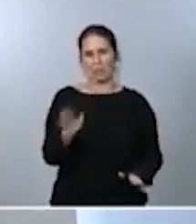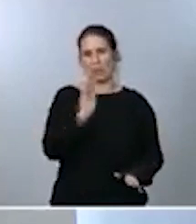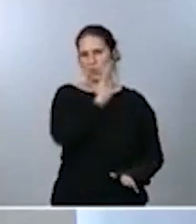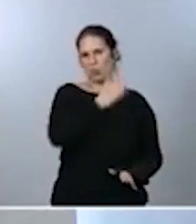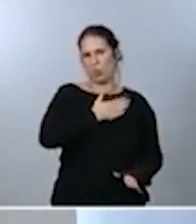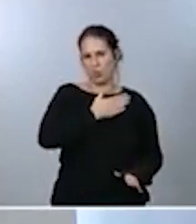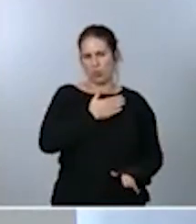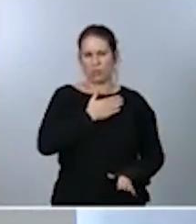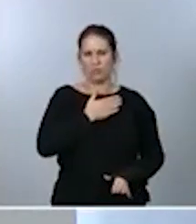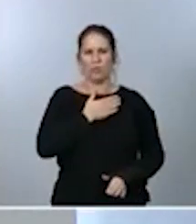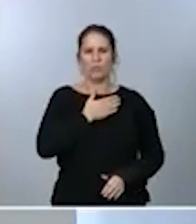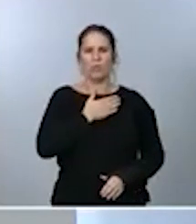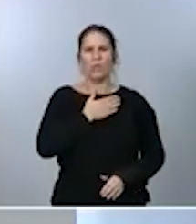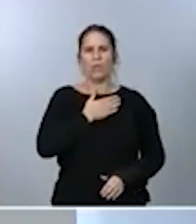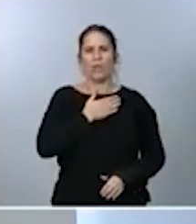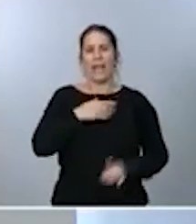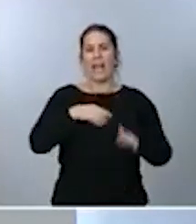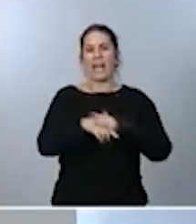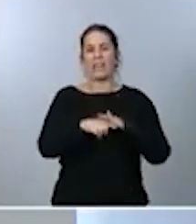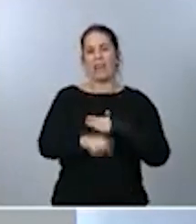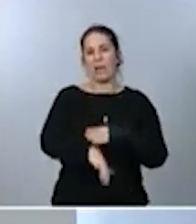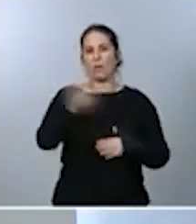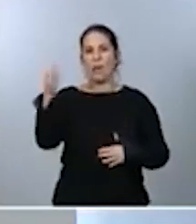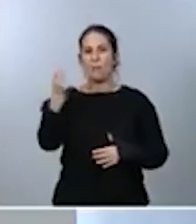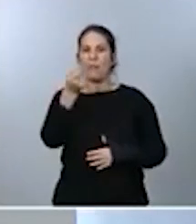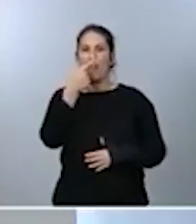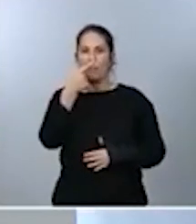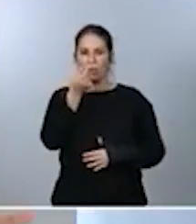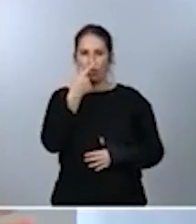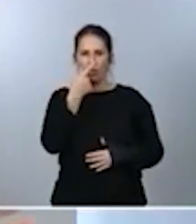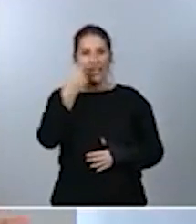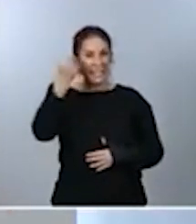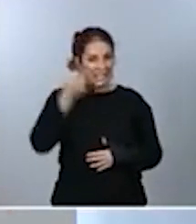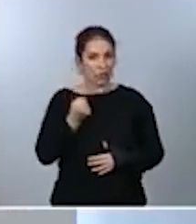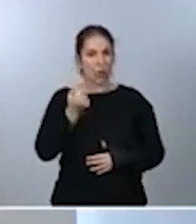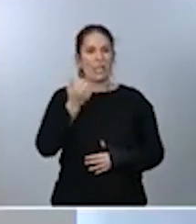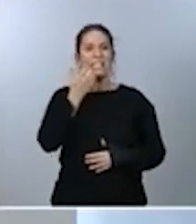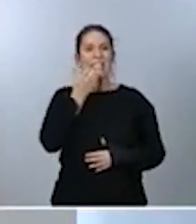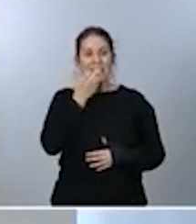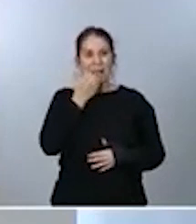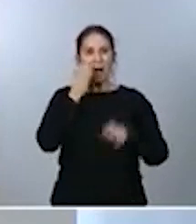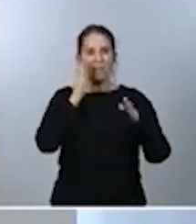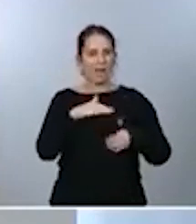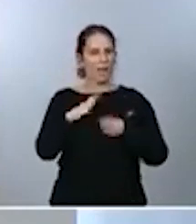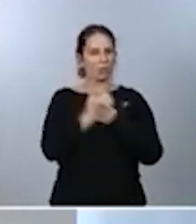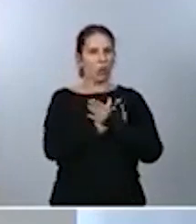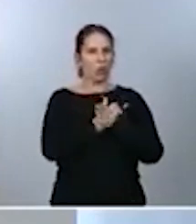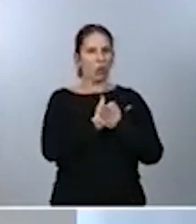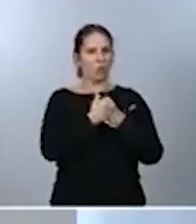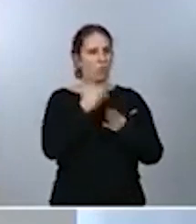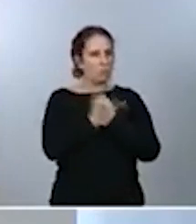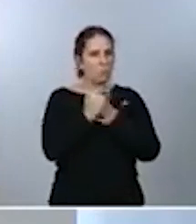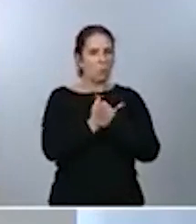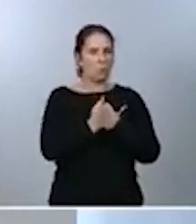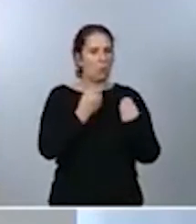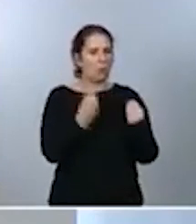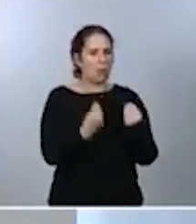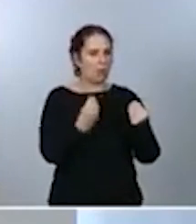por parte de la Agencia Europea de Medicamento insisto si supera los filtros si tenemos garantías